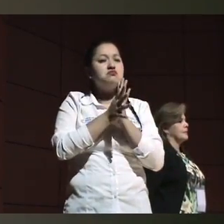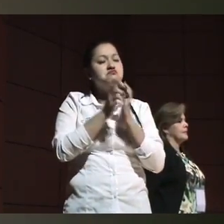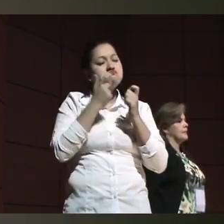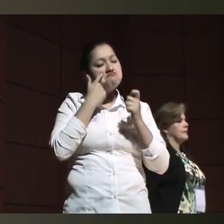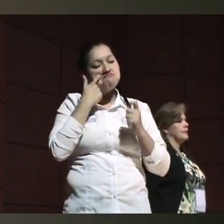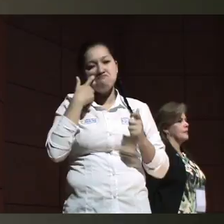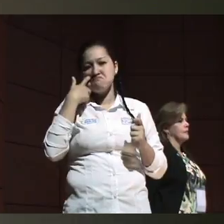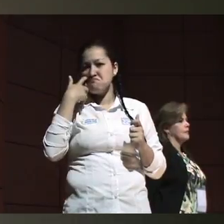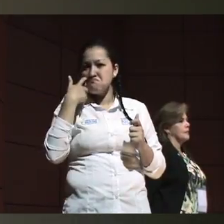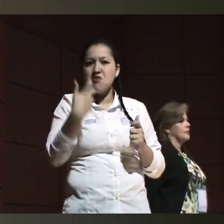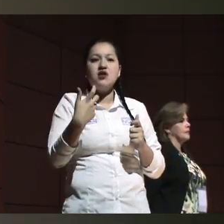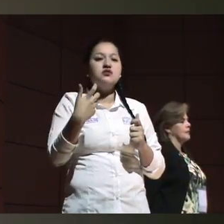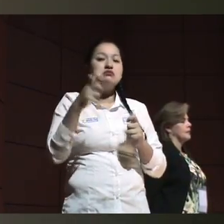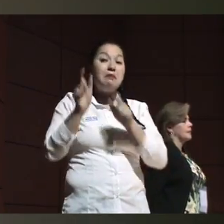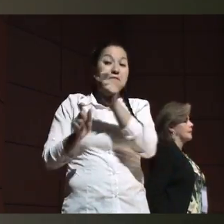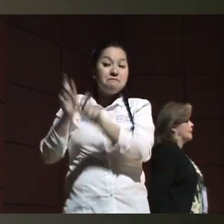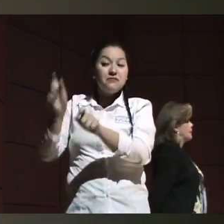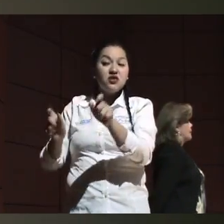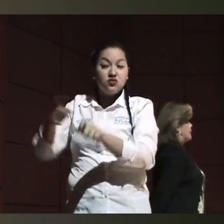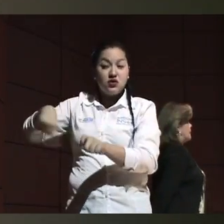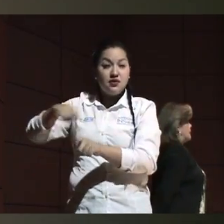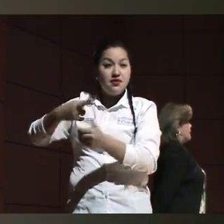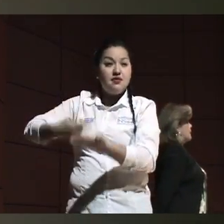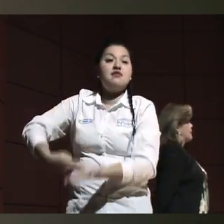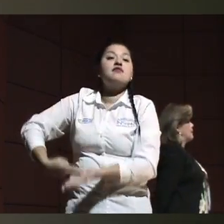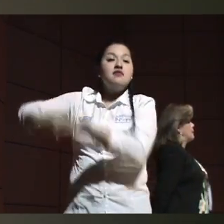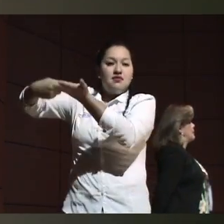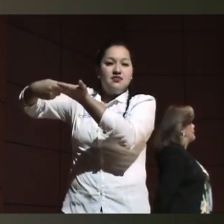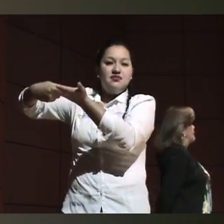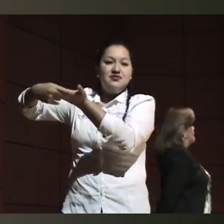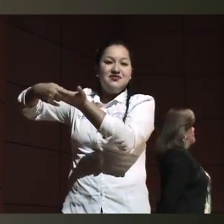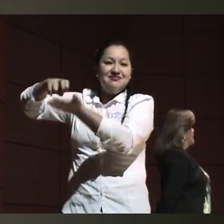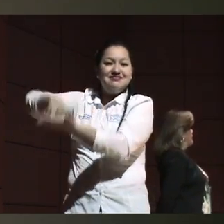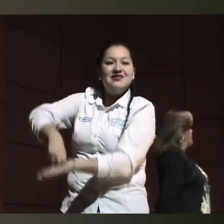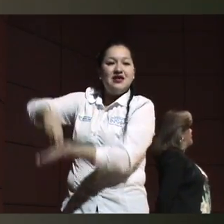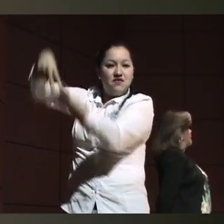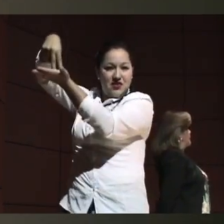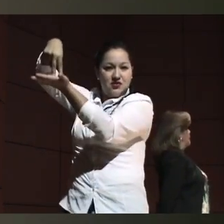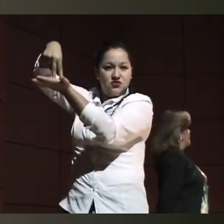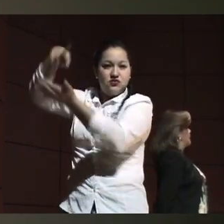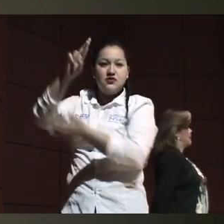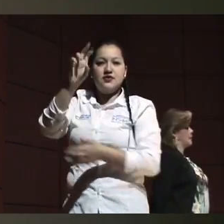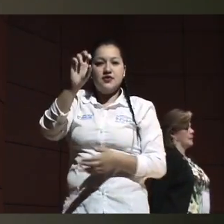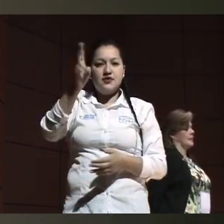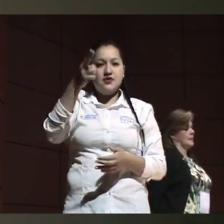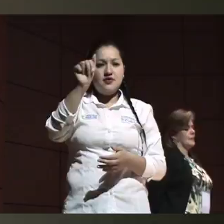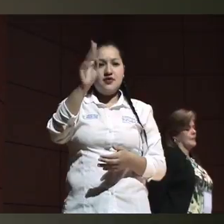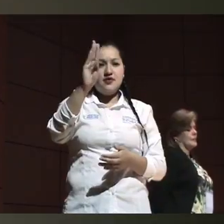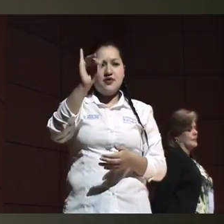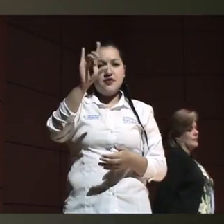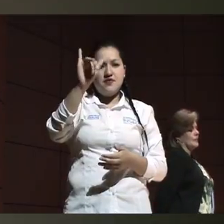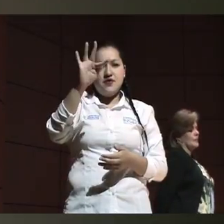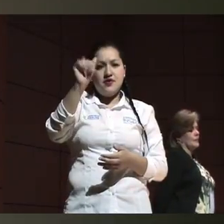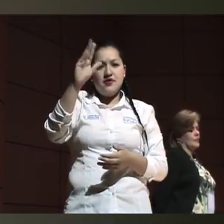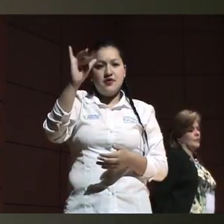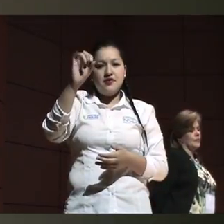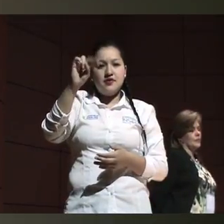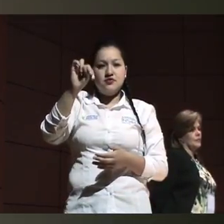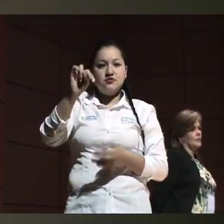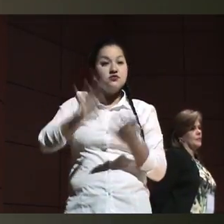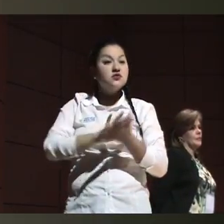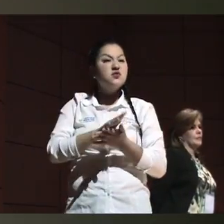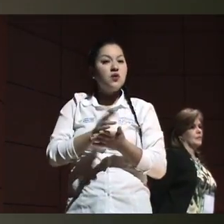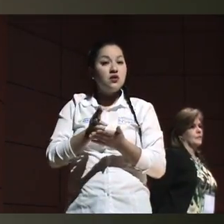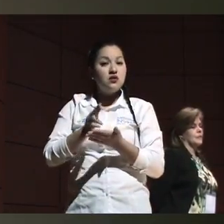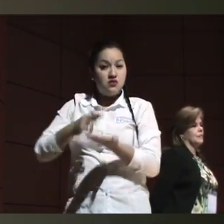legislación que hay para estas personas. Unas leyes que protegen y amparan, otras que dan los derechos